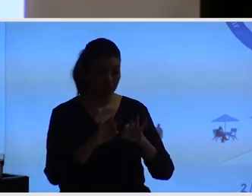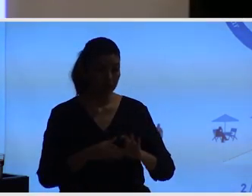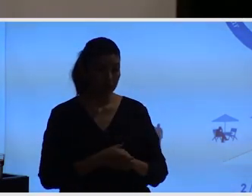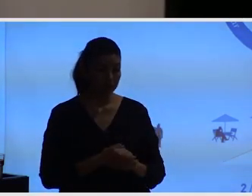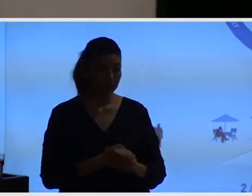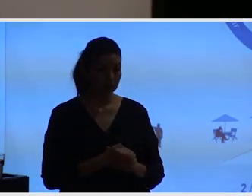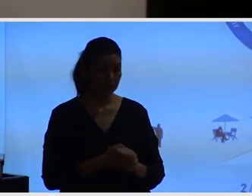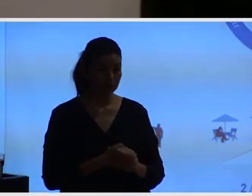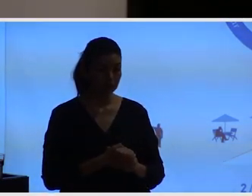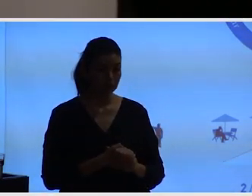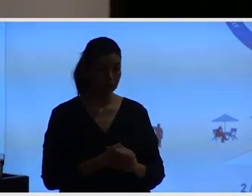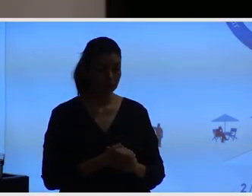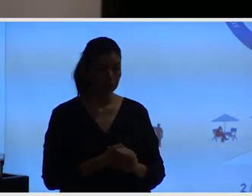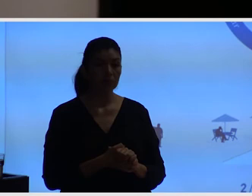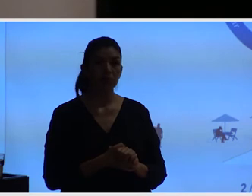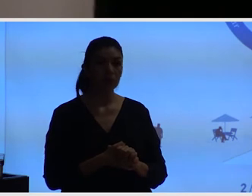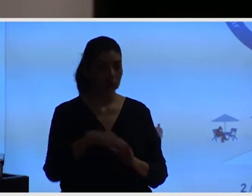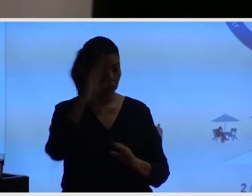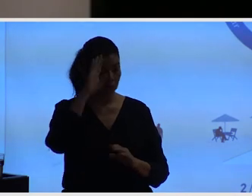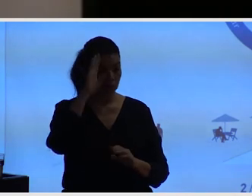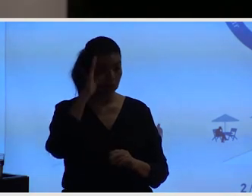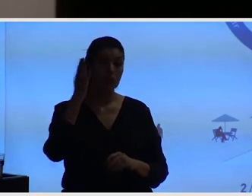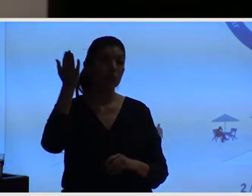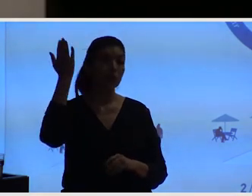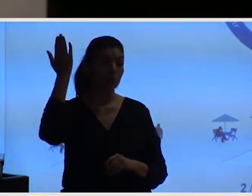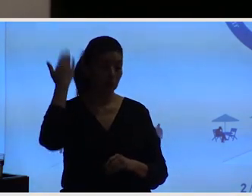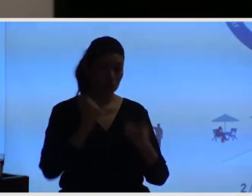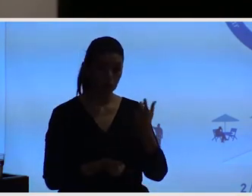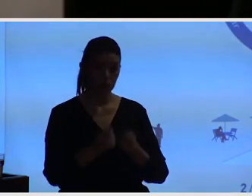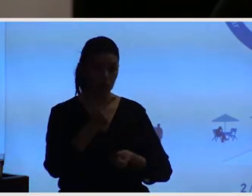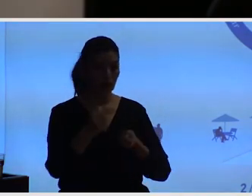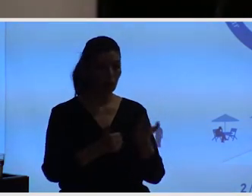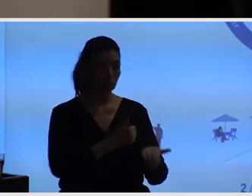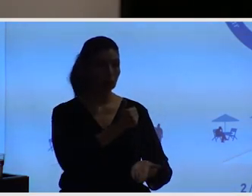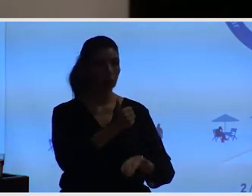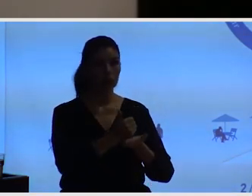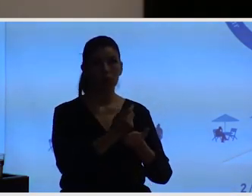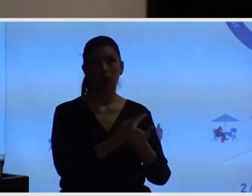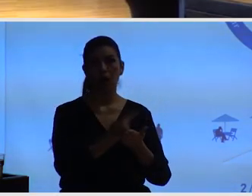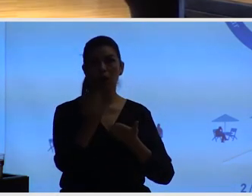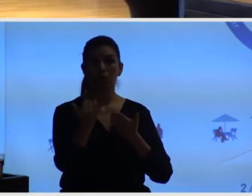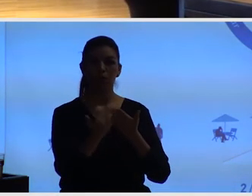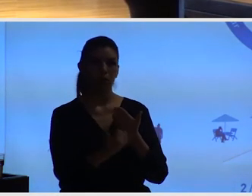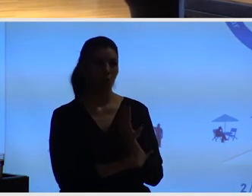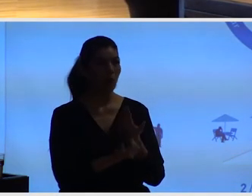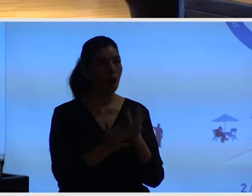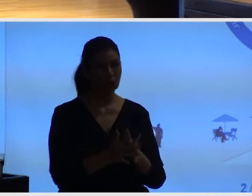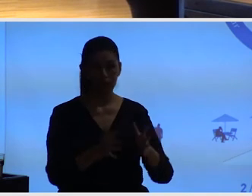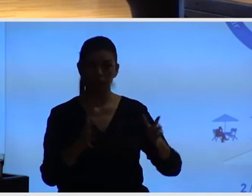grandes, enormes proyectos, quizás porque desde un punto de vista político eran lo que más